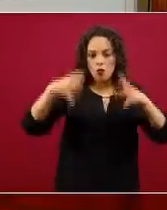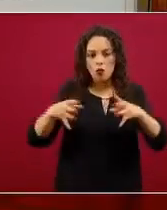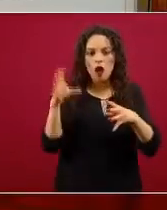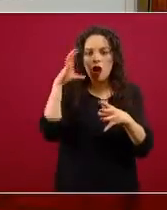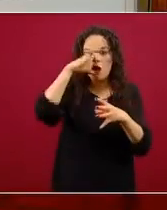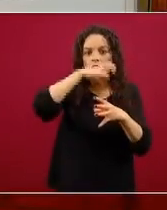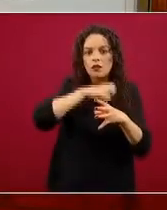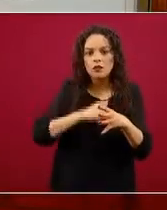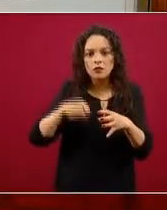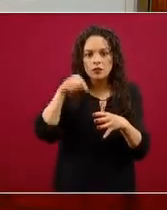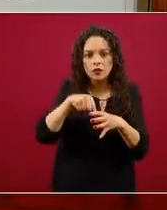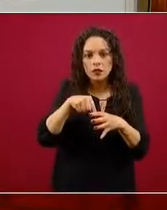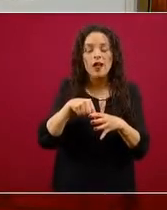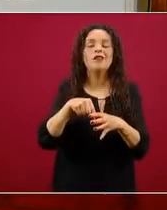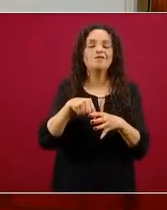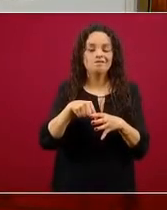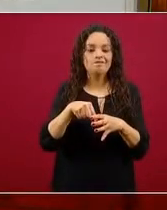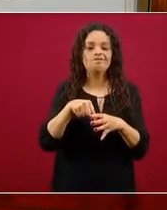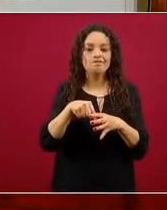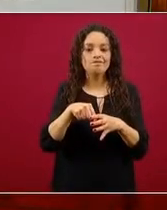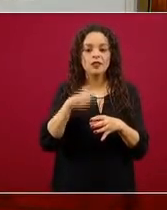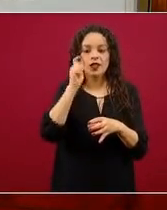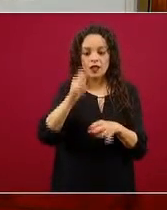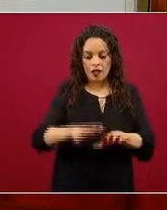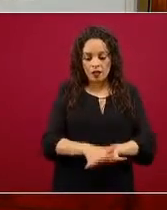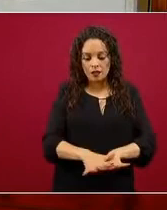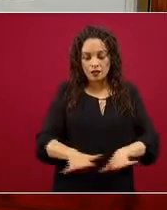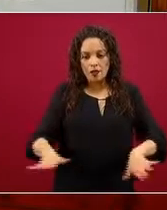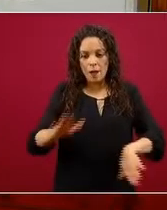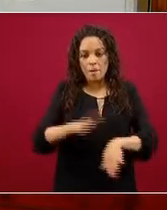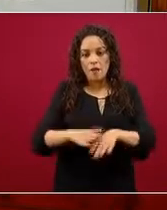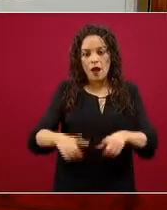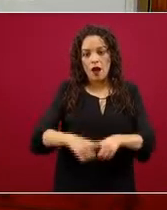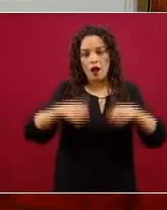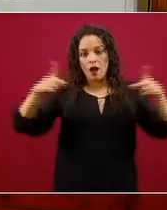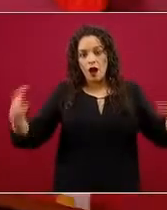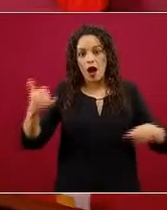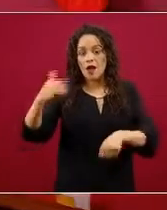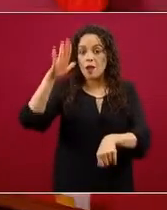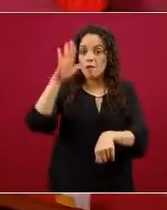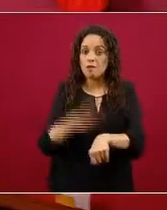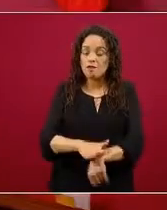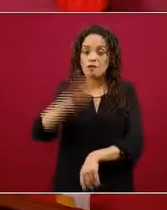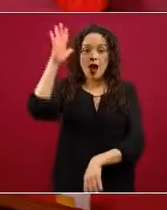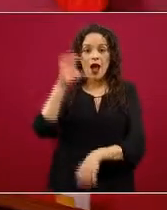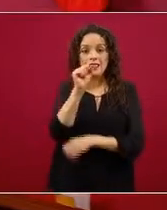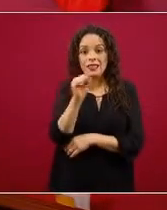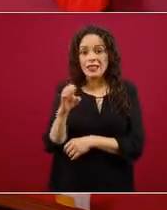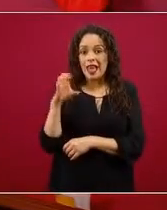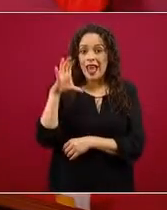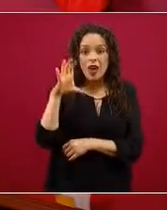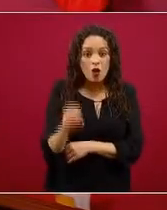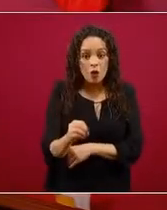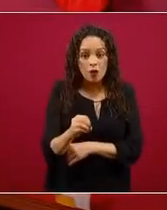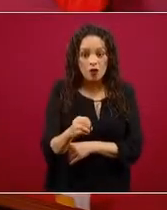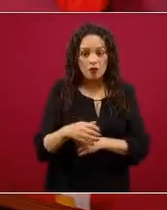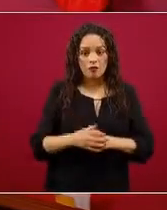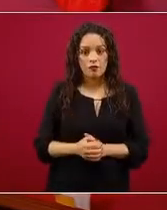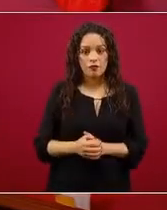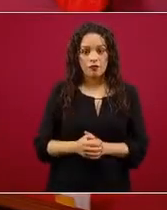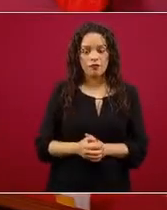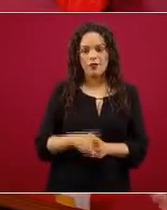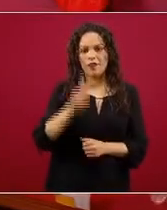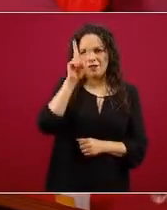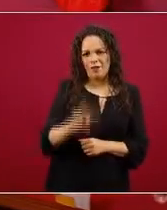ha ampliado su superficie, pero también su sequía. Parece una curiosidad que un desierto pudiera estar más